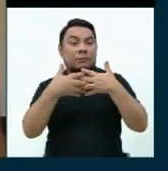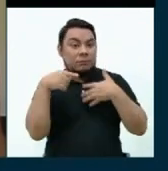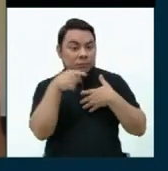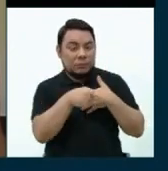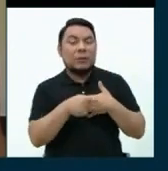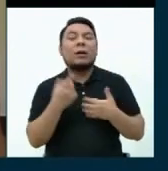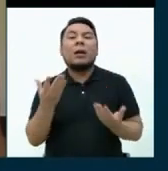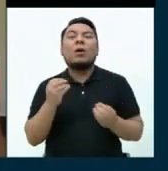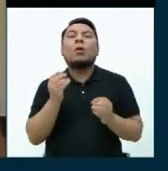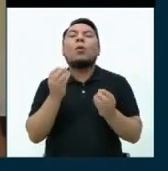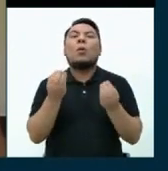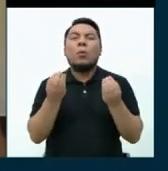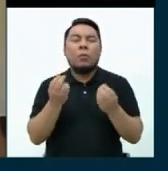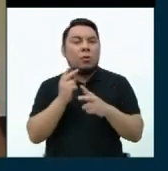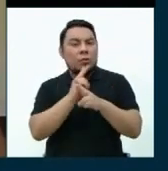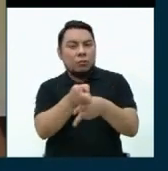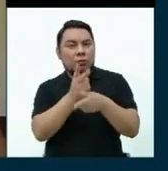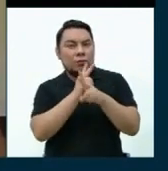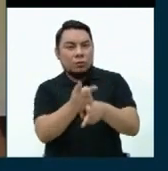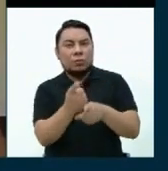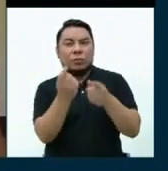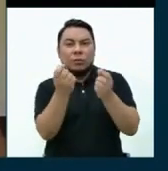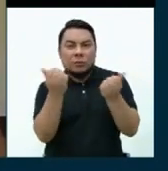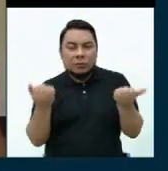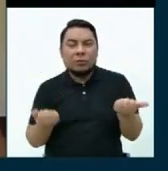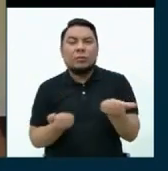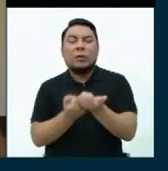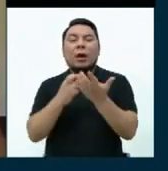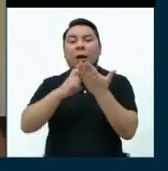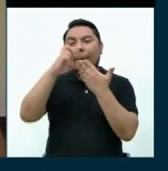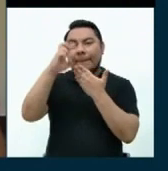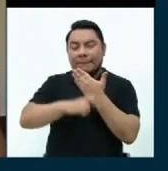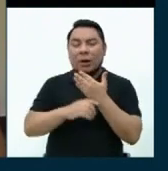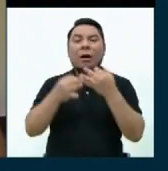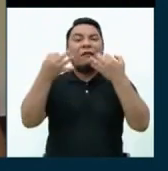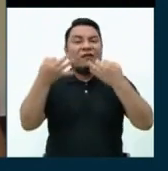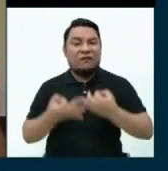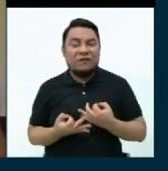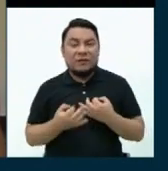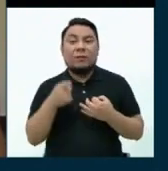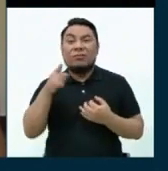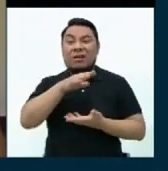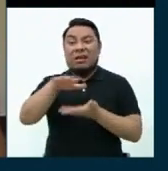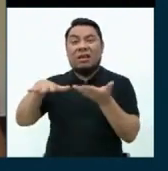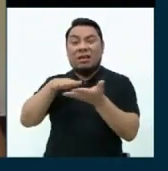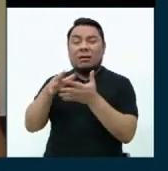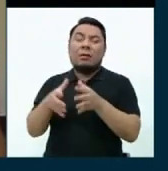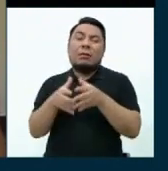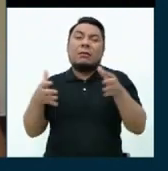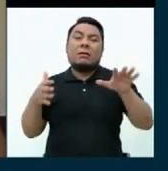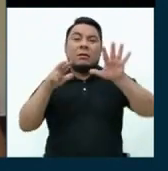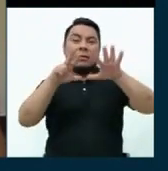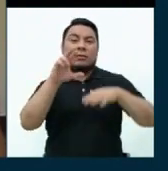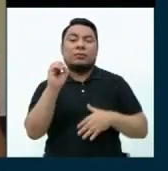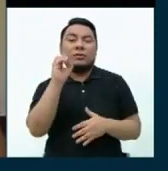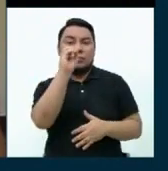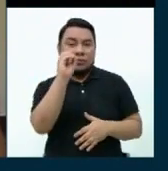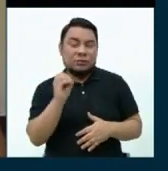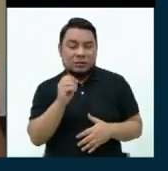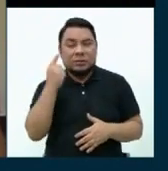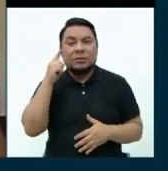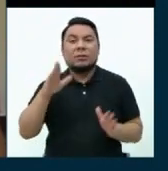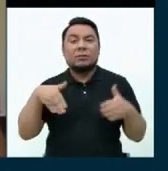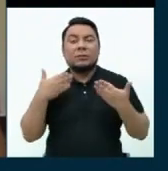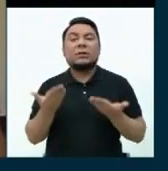flexibles de créditos, de microcréditos, también impulsar un plan de formalización, ya que la informalidad ha aumentado en un 80 por ciento, para así